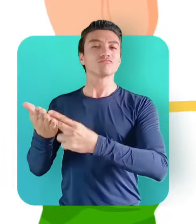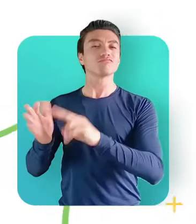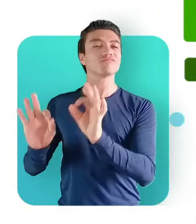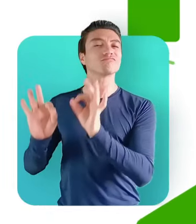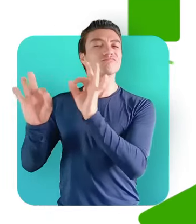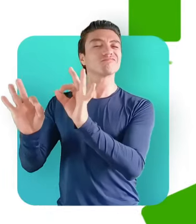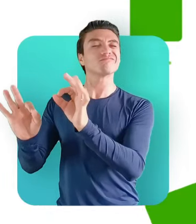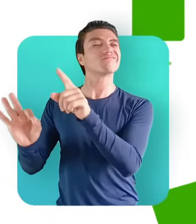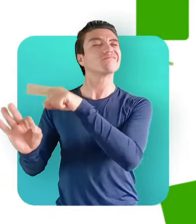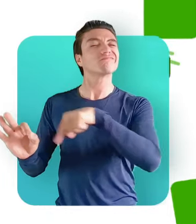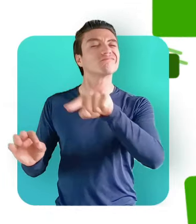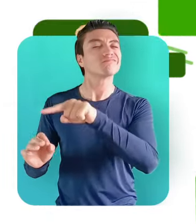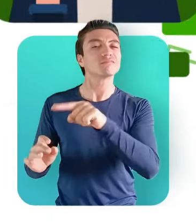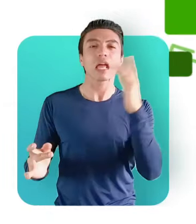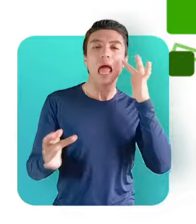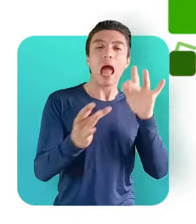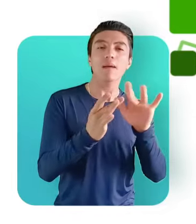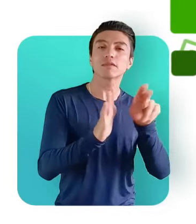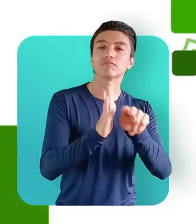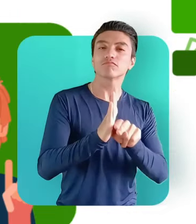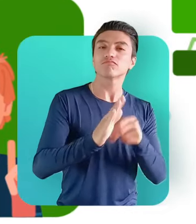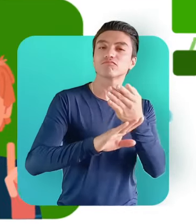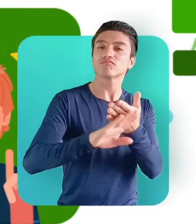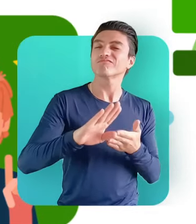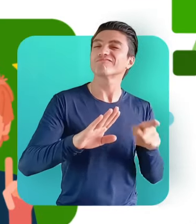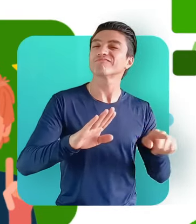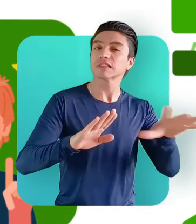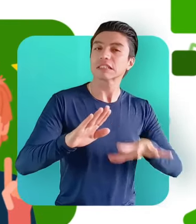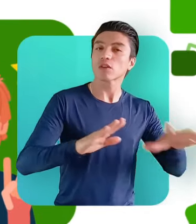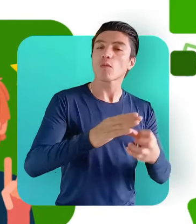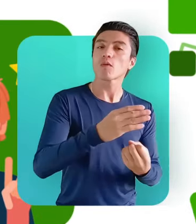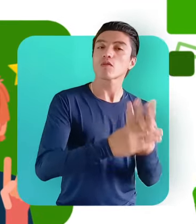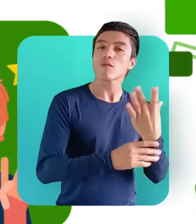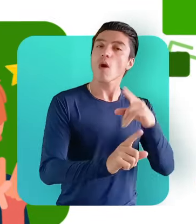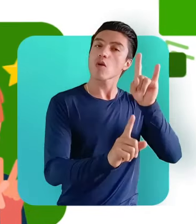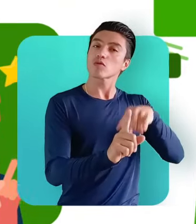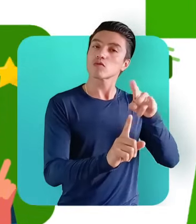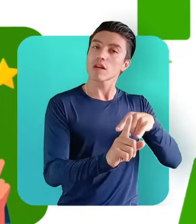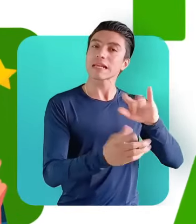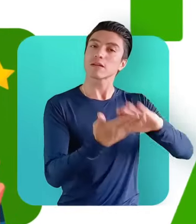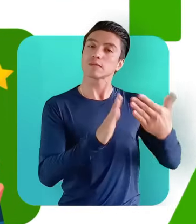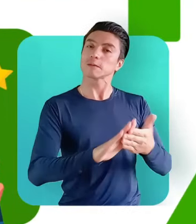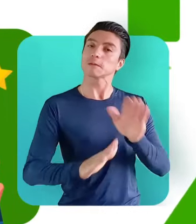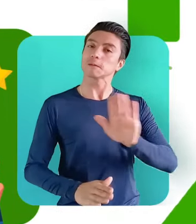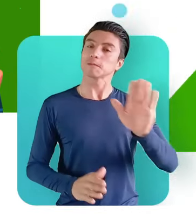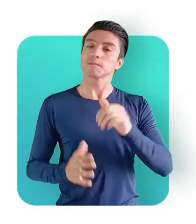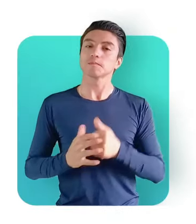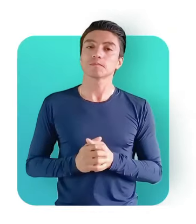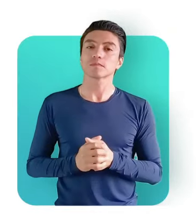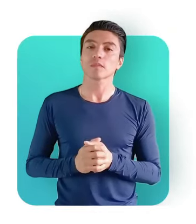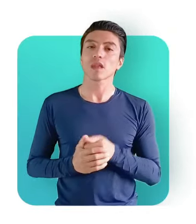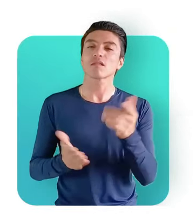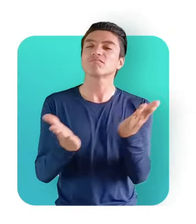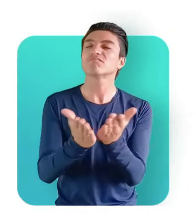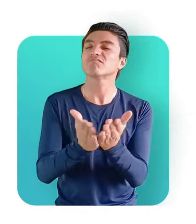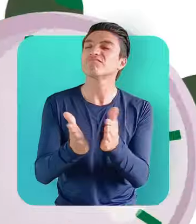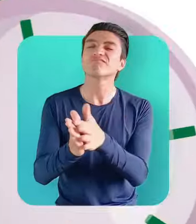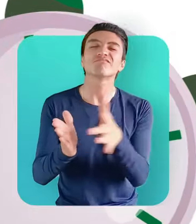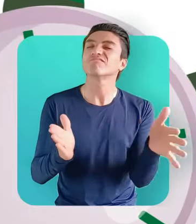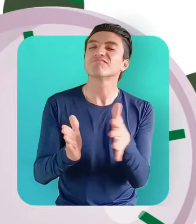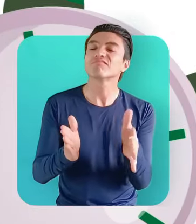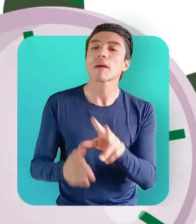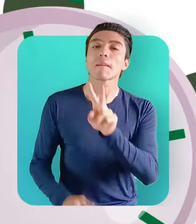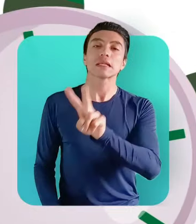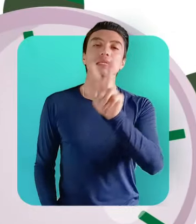calificados que cumplan con los requerimientos del sector productivo, los usuarios y la comunidad. Este tecnólogo tendrá una